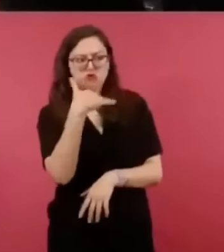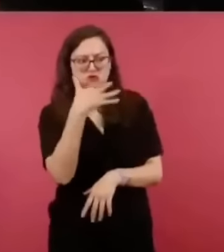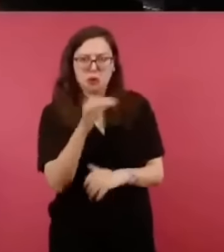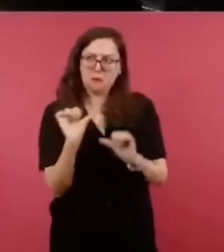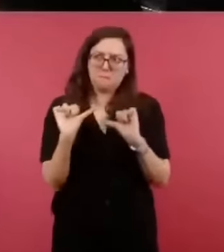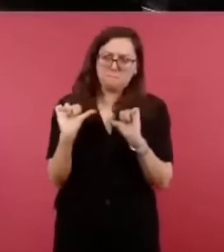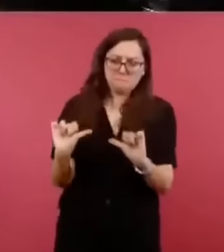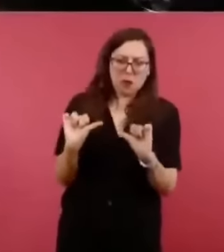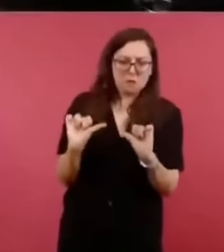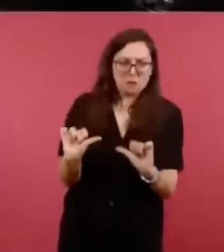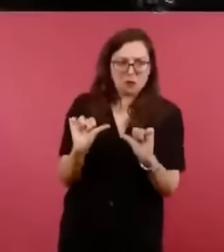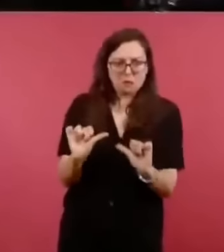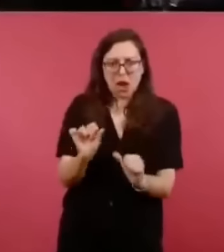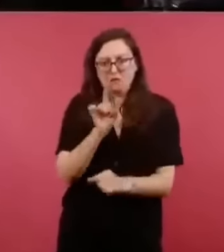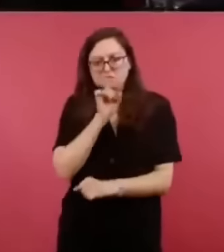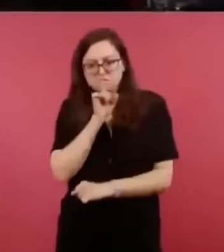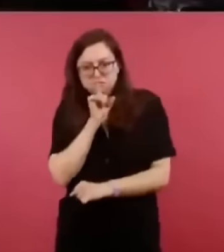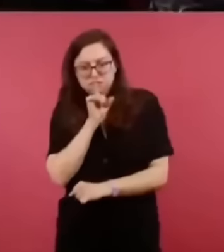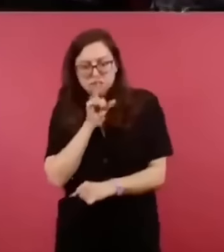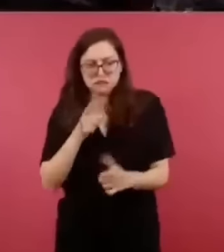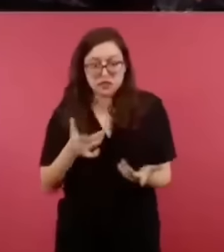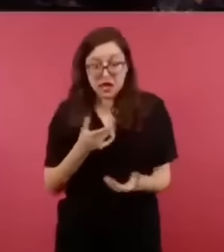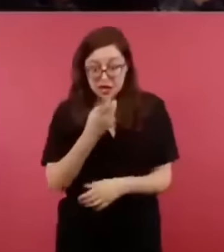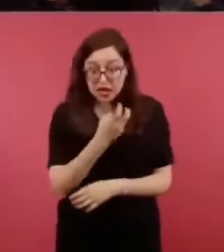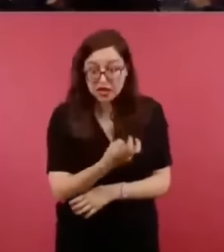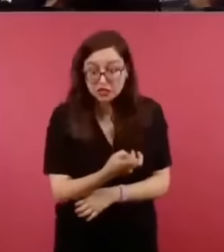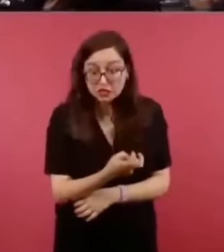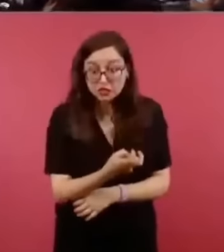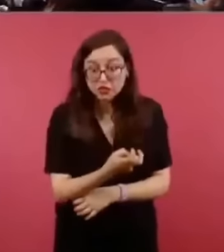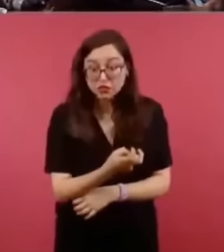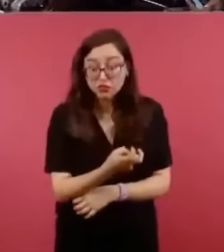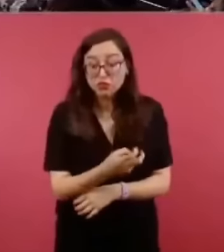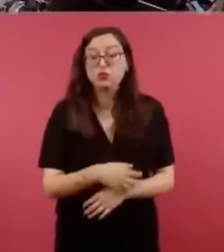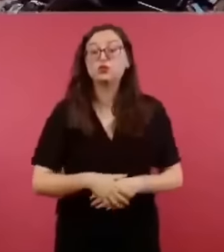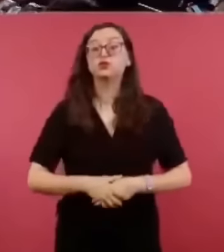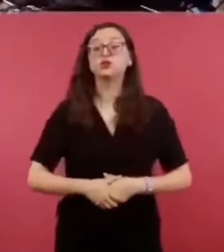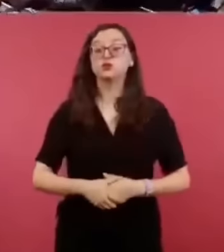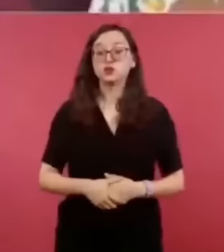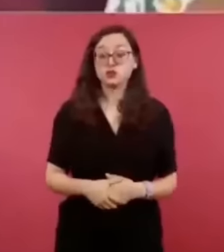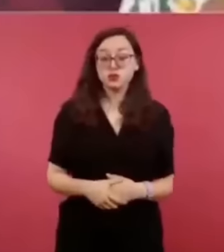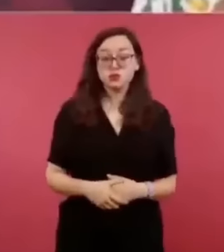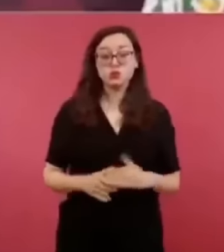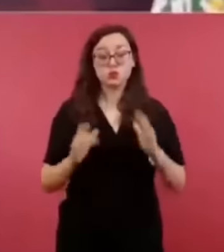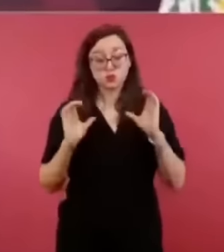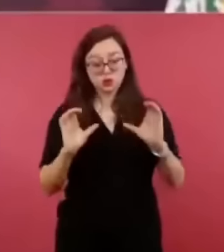Hay que tener cuidado, porque si se da a conocer